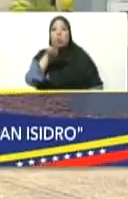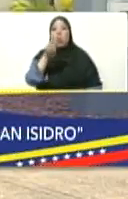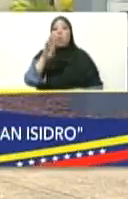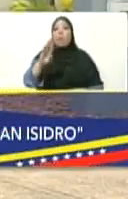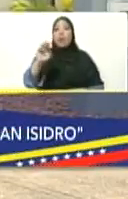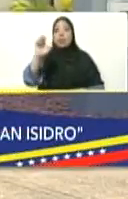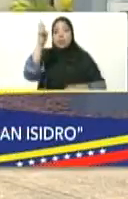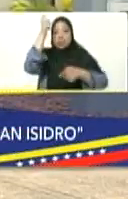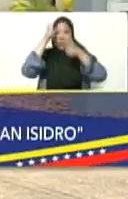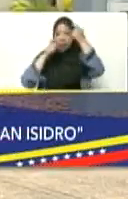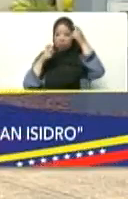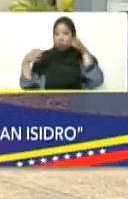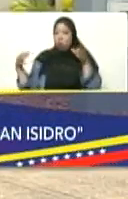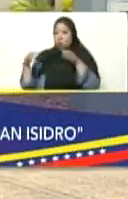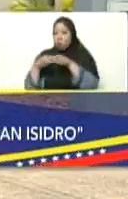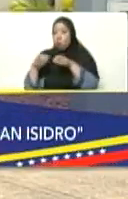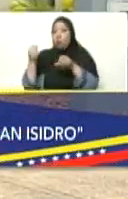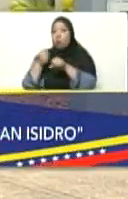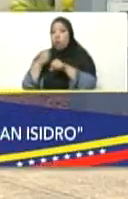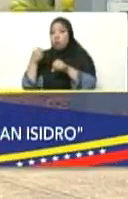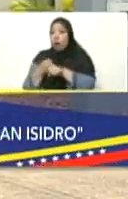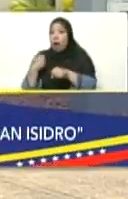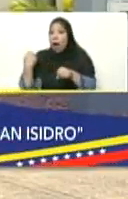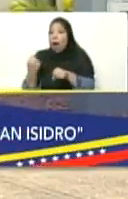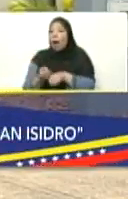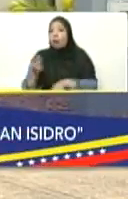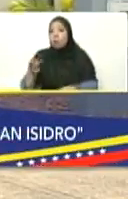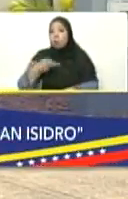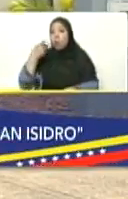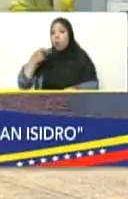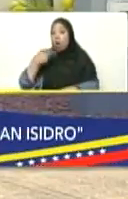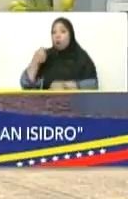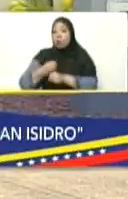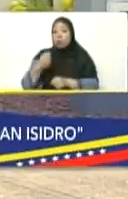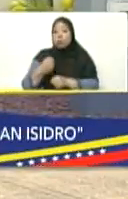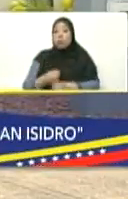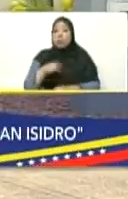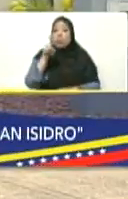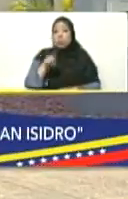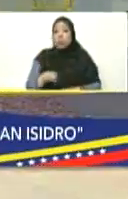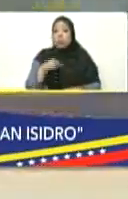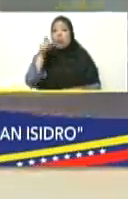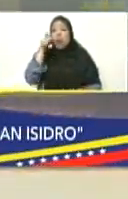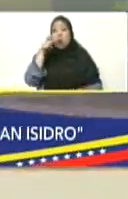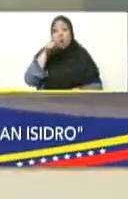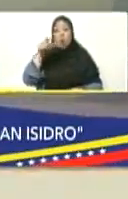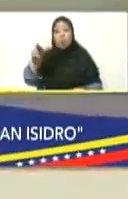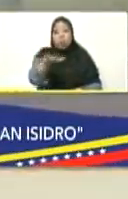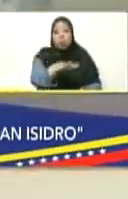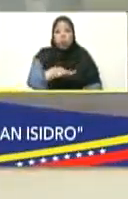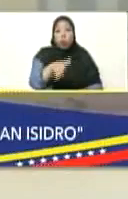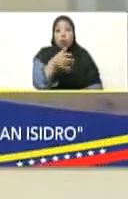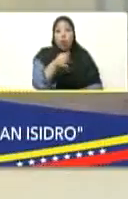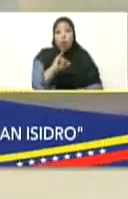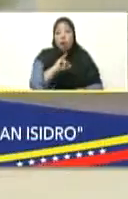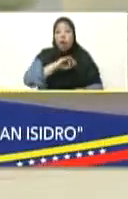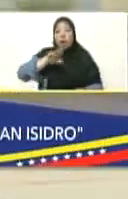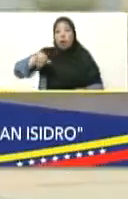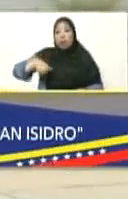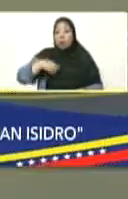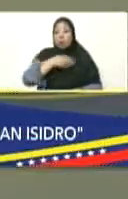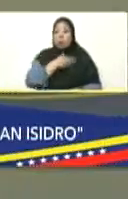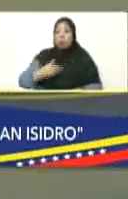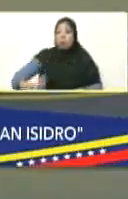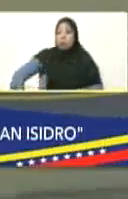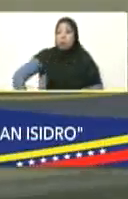incansable, que ella puede decir presidente el compromiso que también el Poder Popular va a seguir teniendo con usted y la